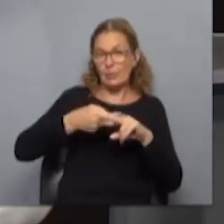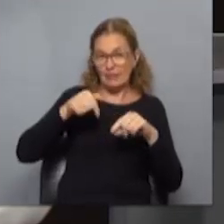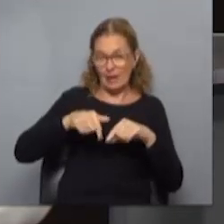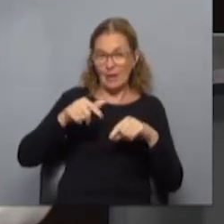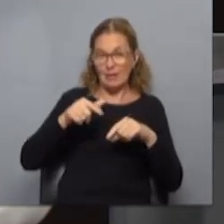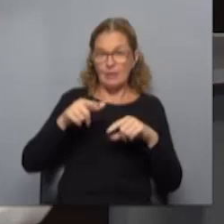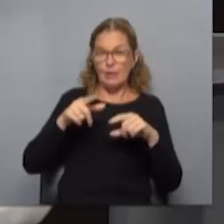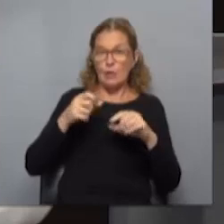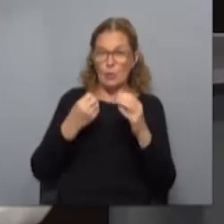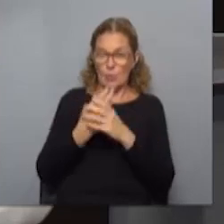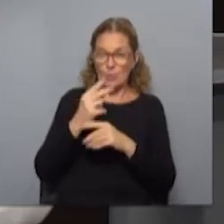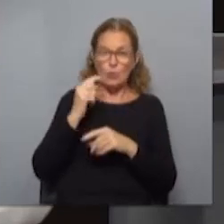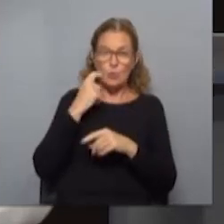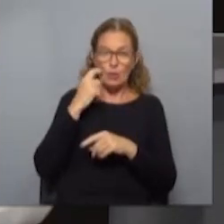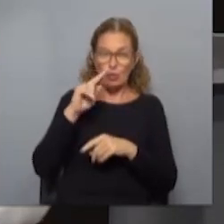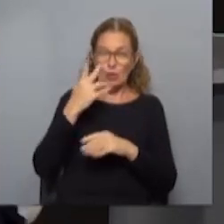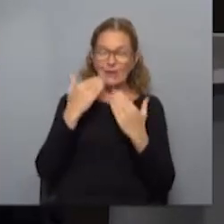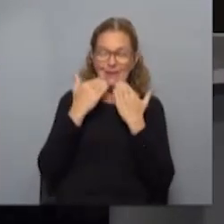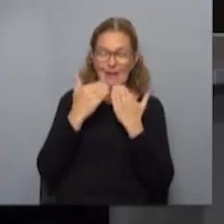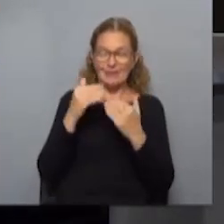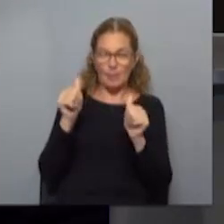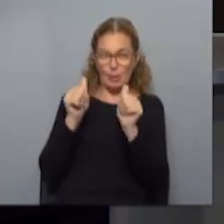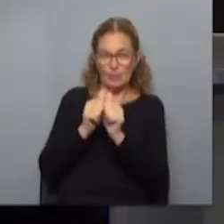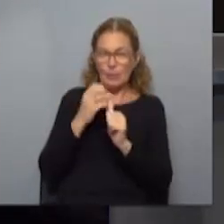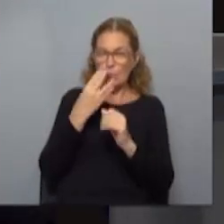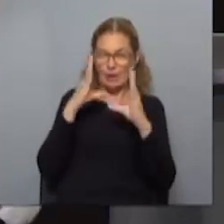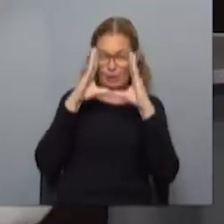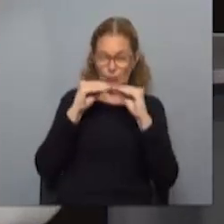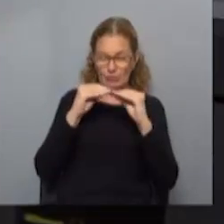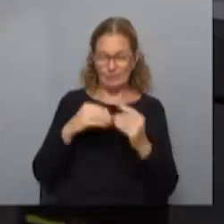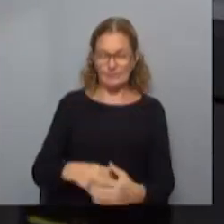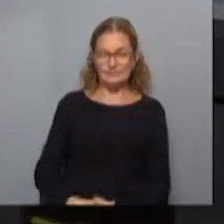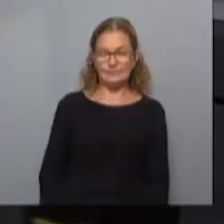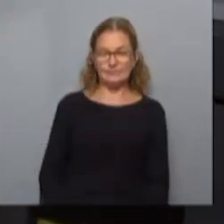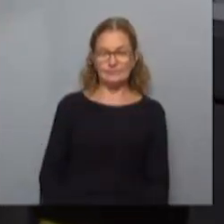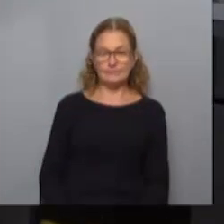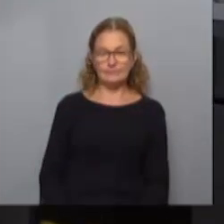pantalla una temporada 2 gracias por todo hasta mañana gracias por acompañarnos buenas noches chau